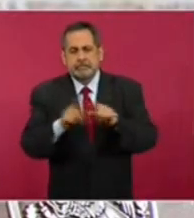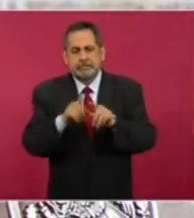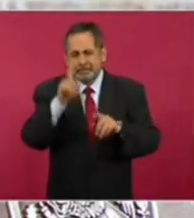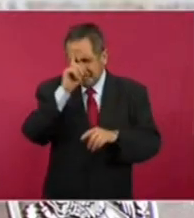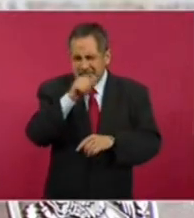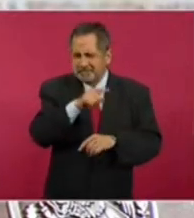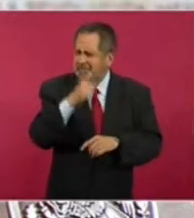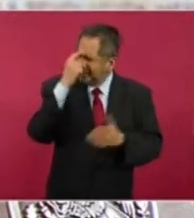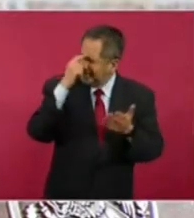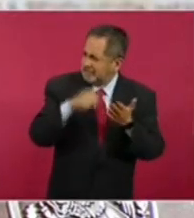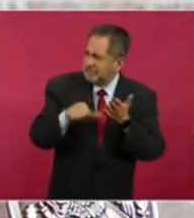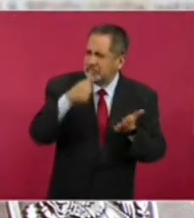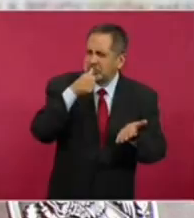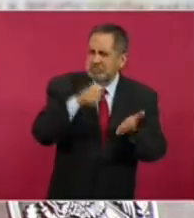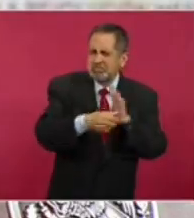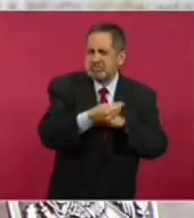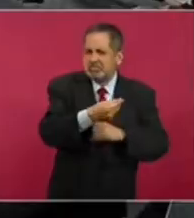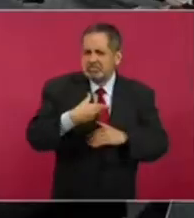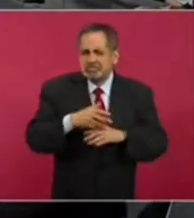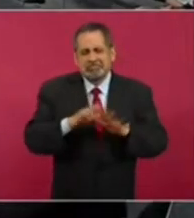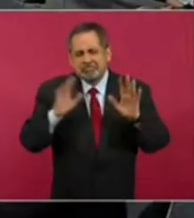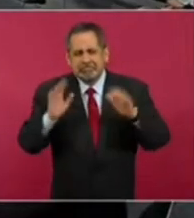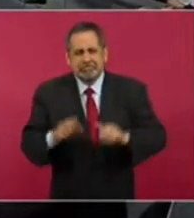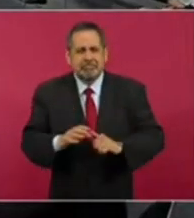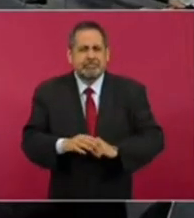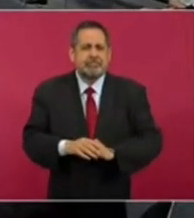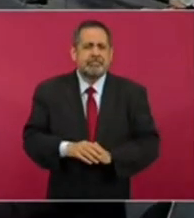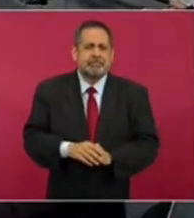creo que hasta me mandaron una carta o algo así. No,